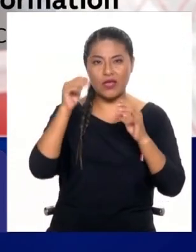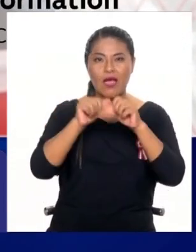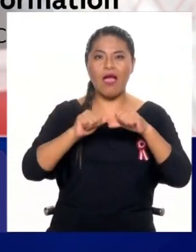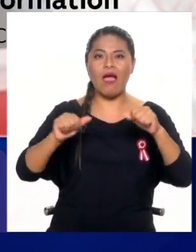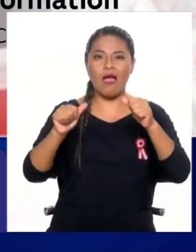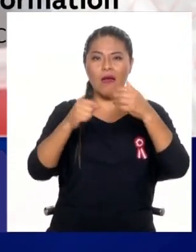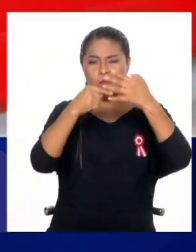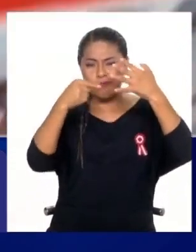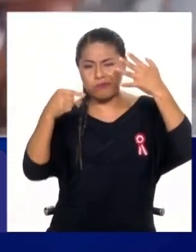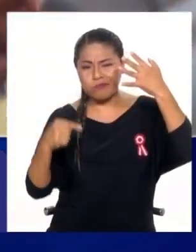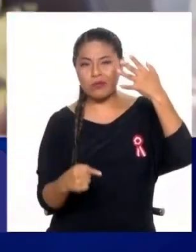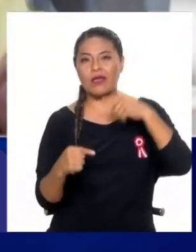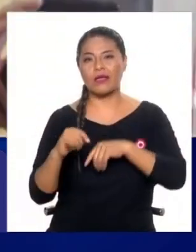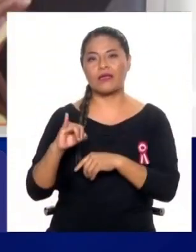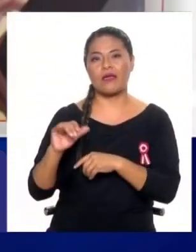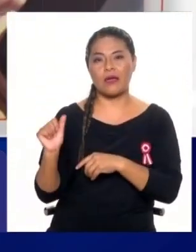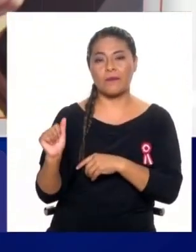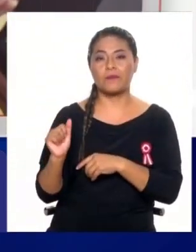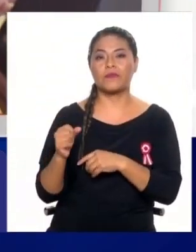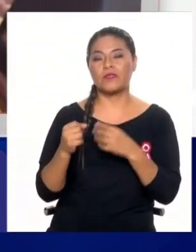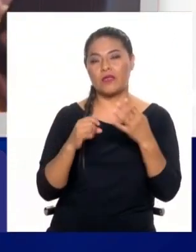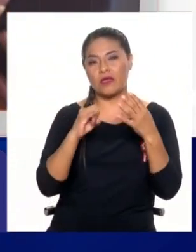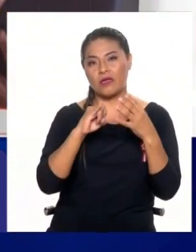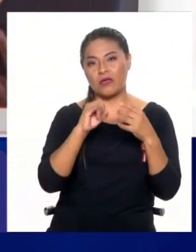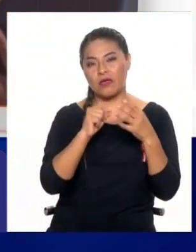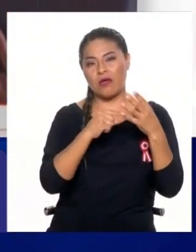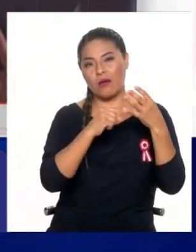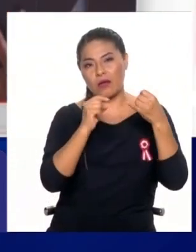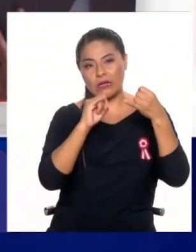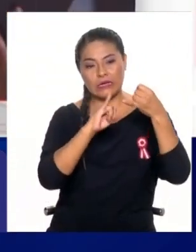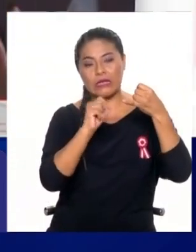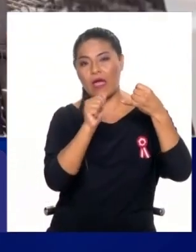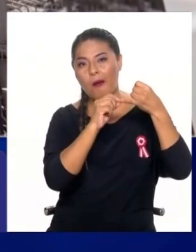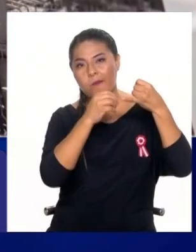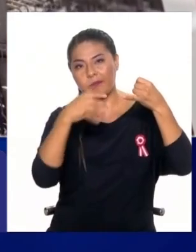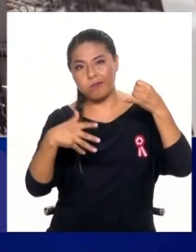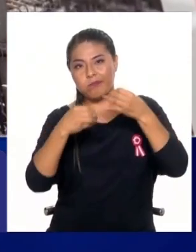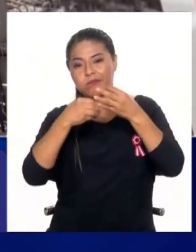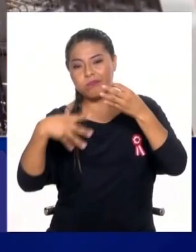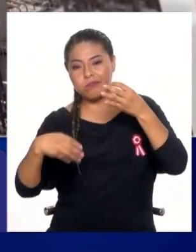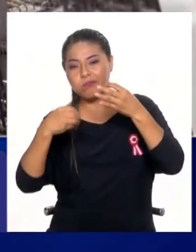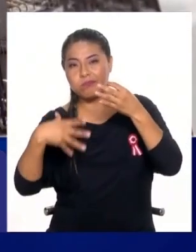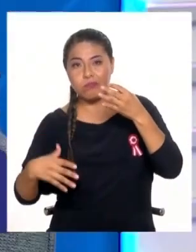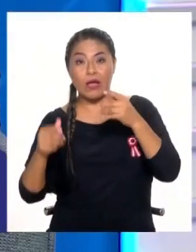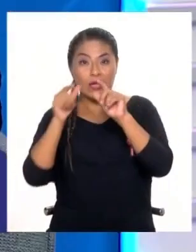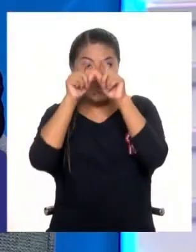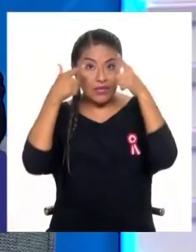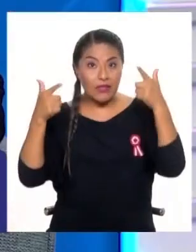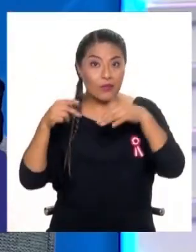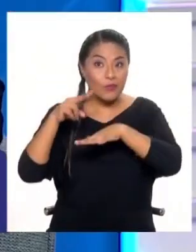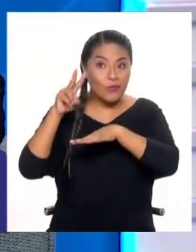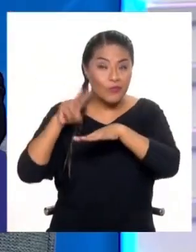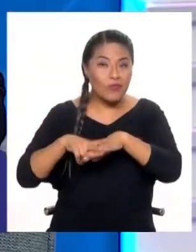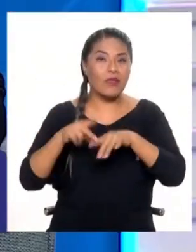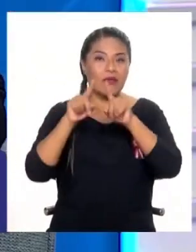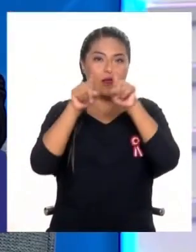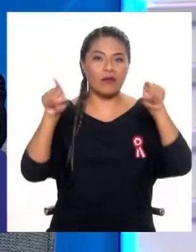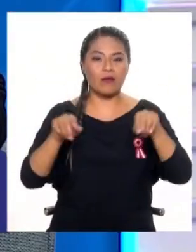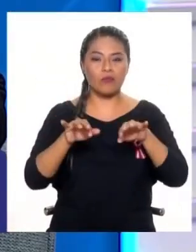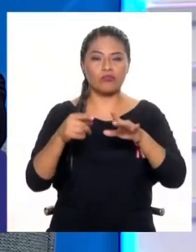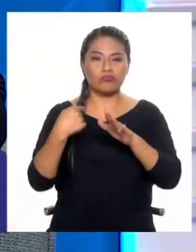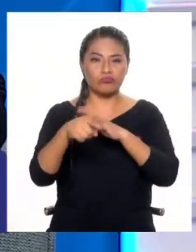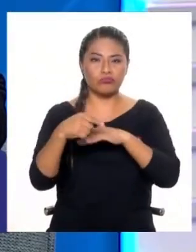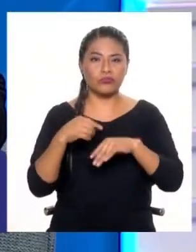tienes varias áreas, ¿no? El procesamiento del lenguaje natural es una de ellas, Y eso es lo que, digamos, en modo simple